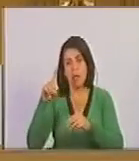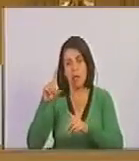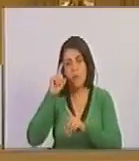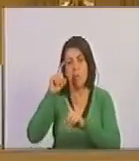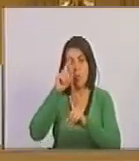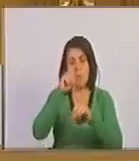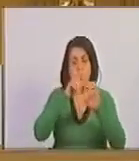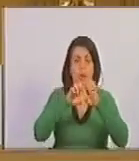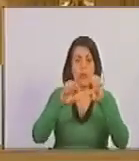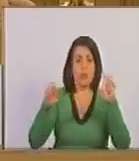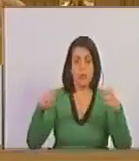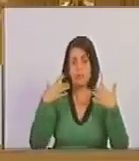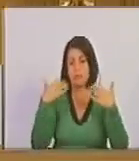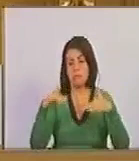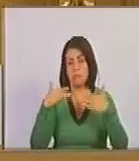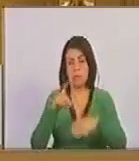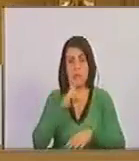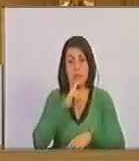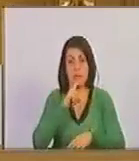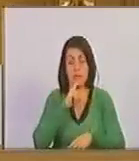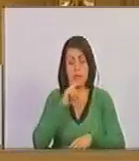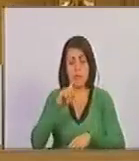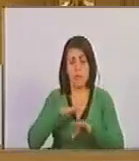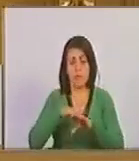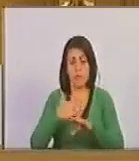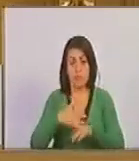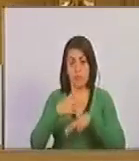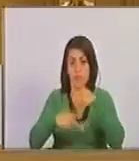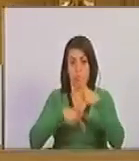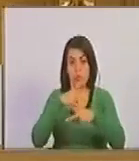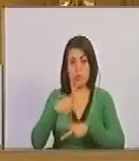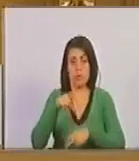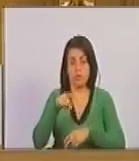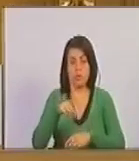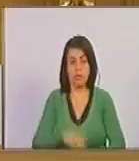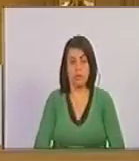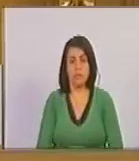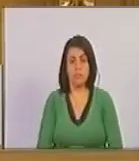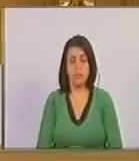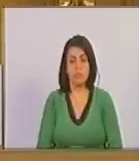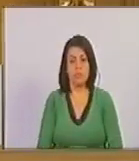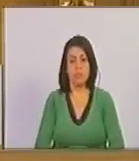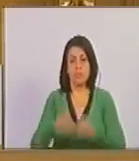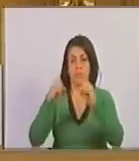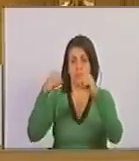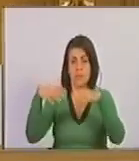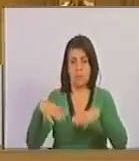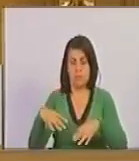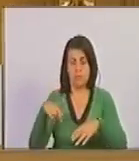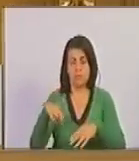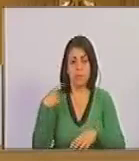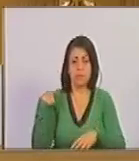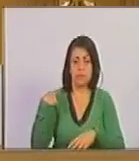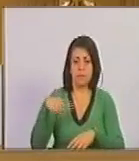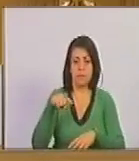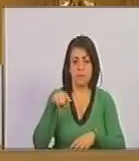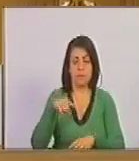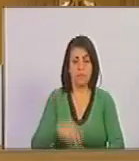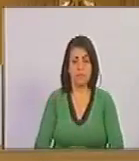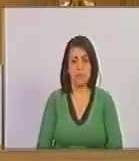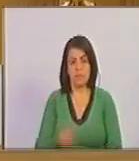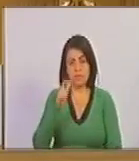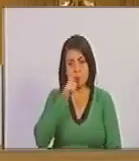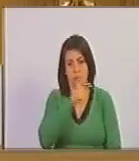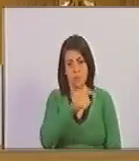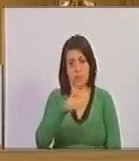proceso educativo era sumamente difícil, era un proceso donde el abandono que tenía ese